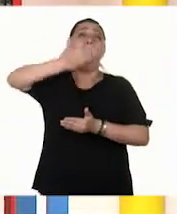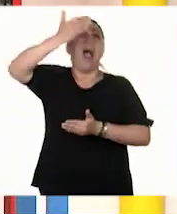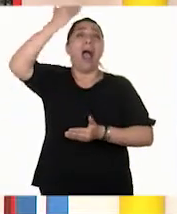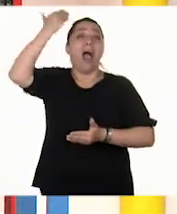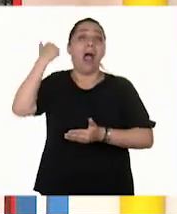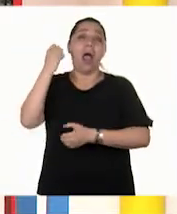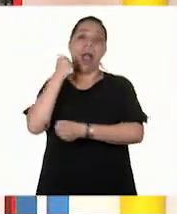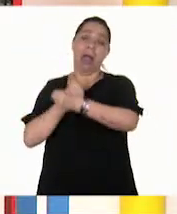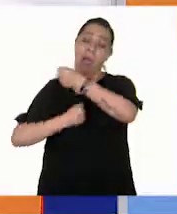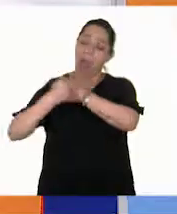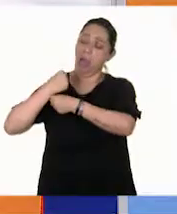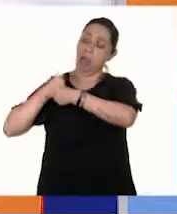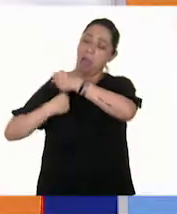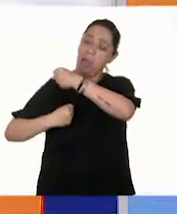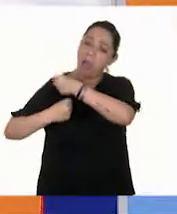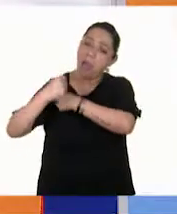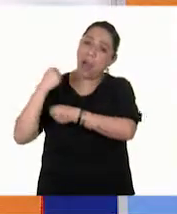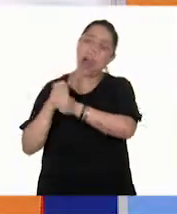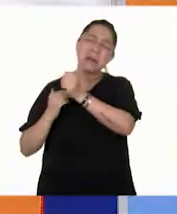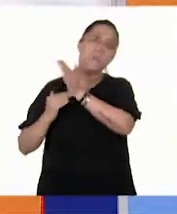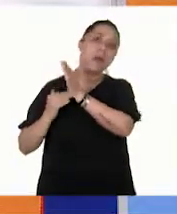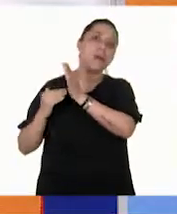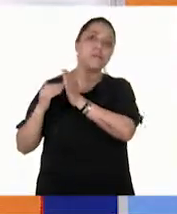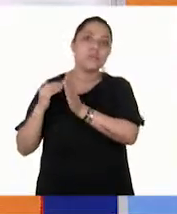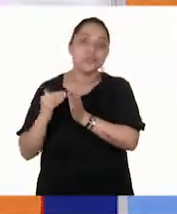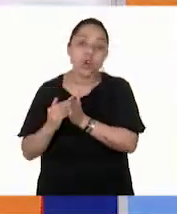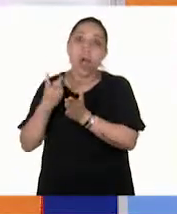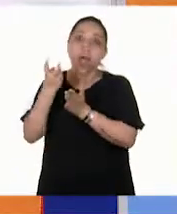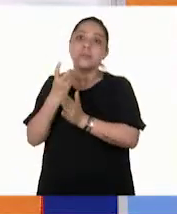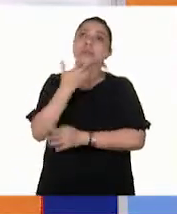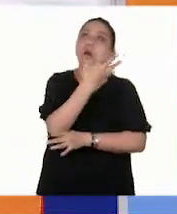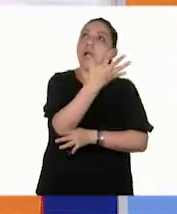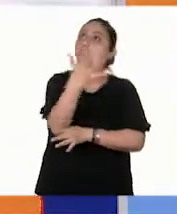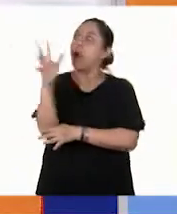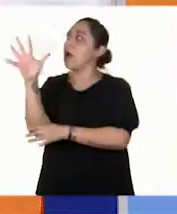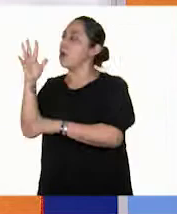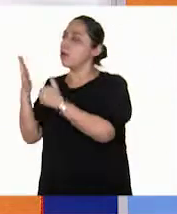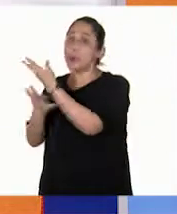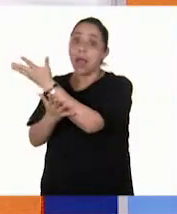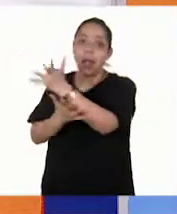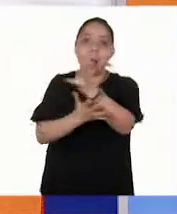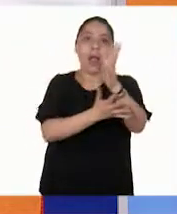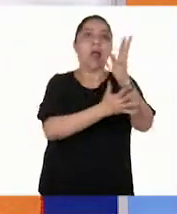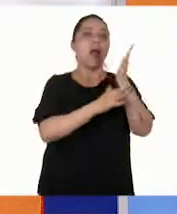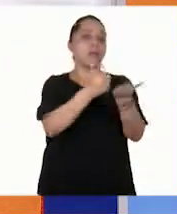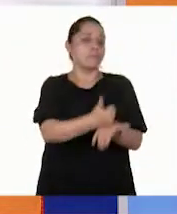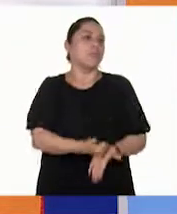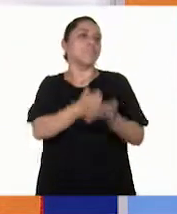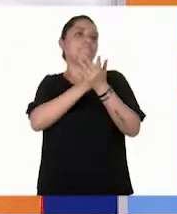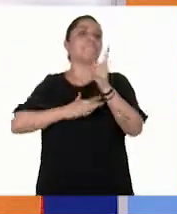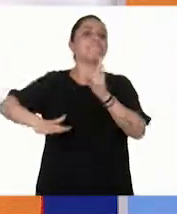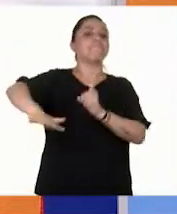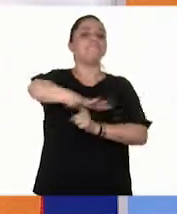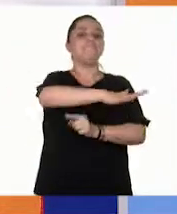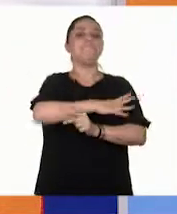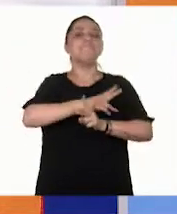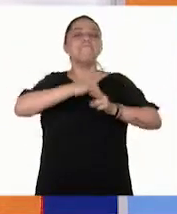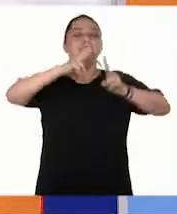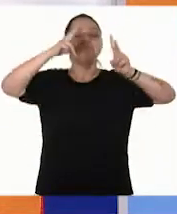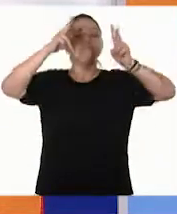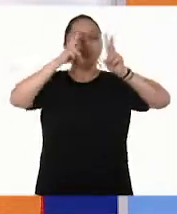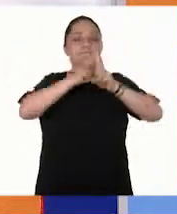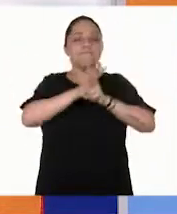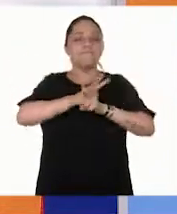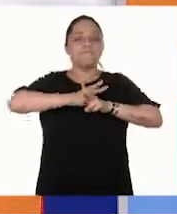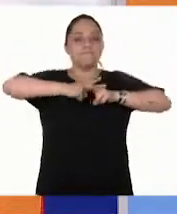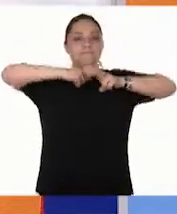de años. Y gracias a ellas es que tenemos un ambiente que podemos respirar. Y es porque gracias a eso también conocemos la vida